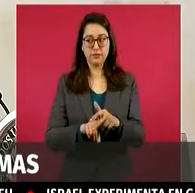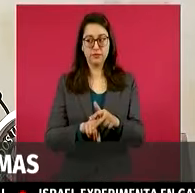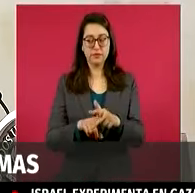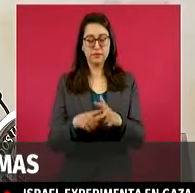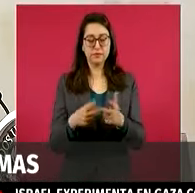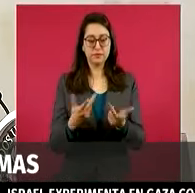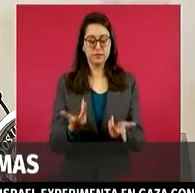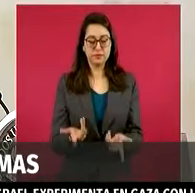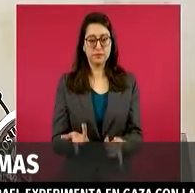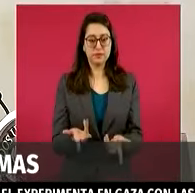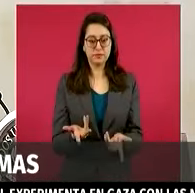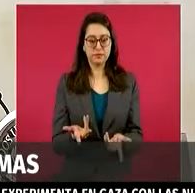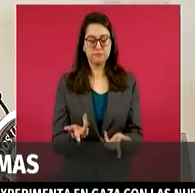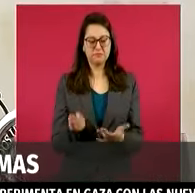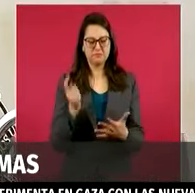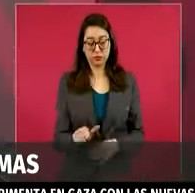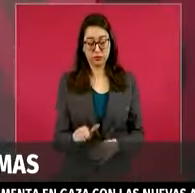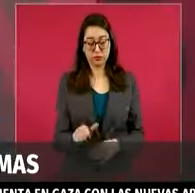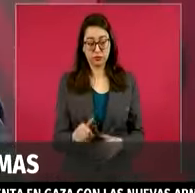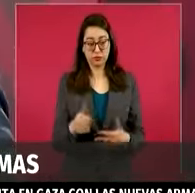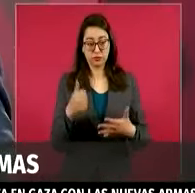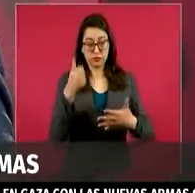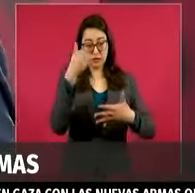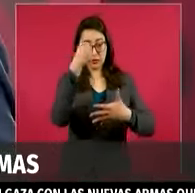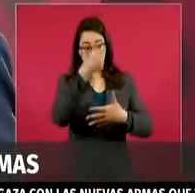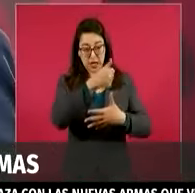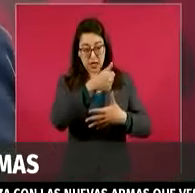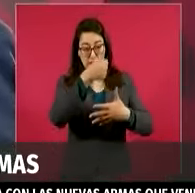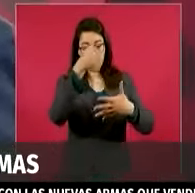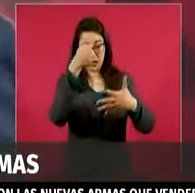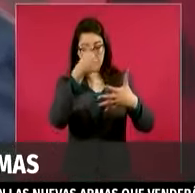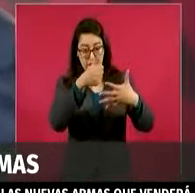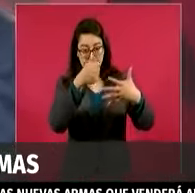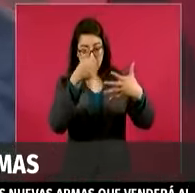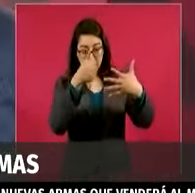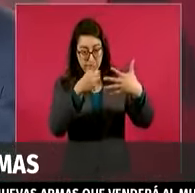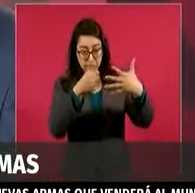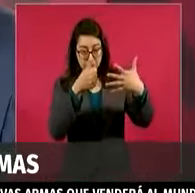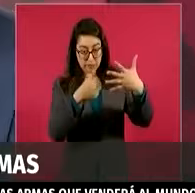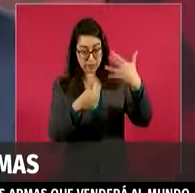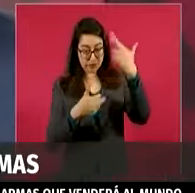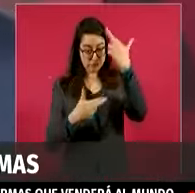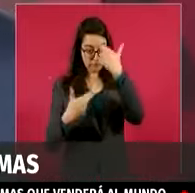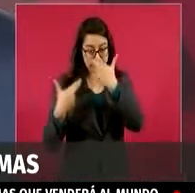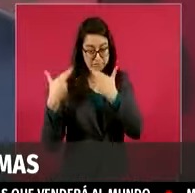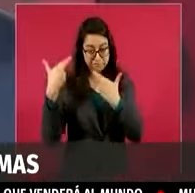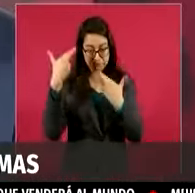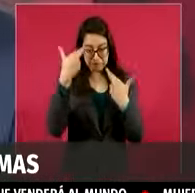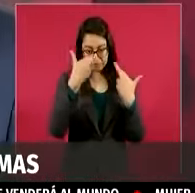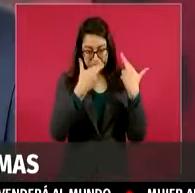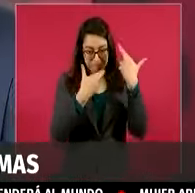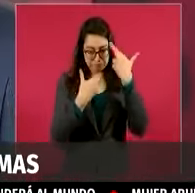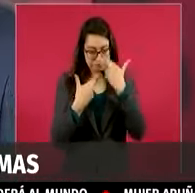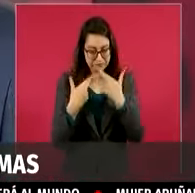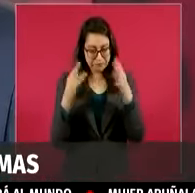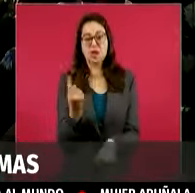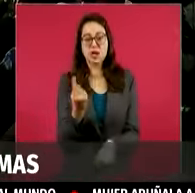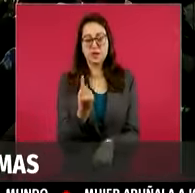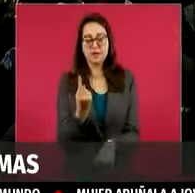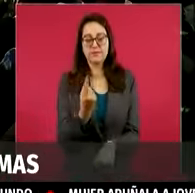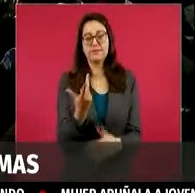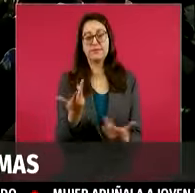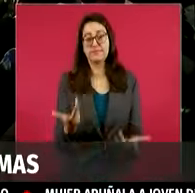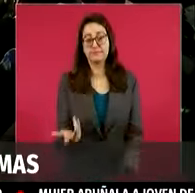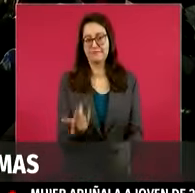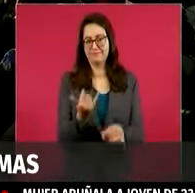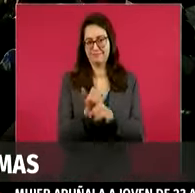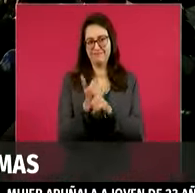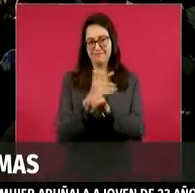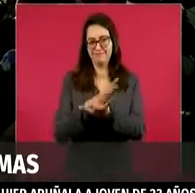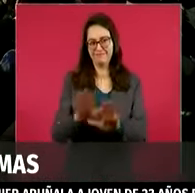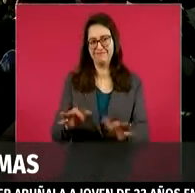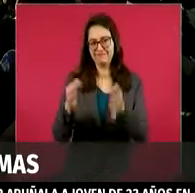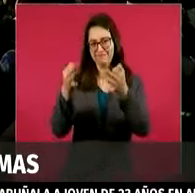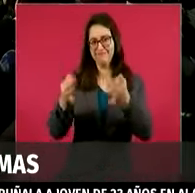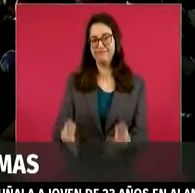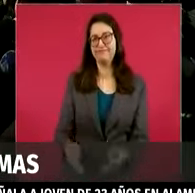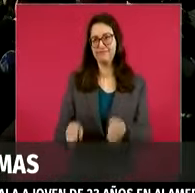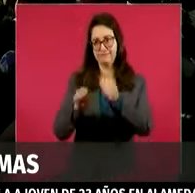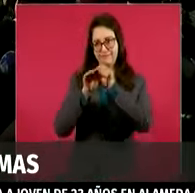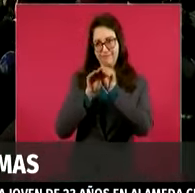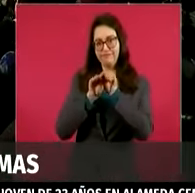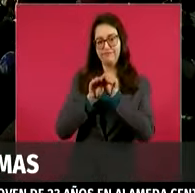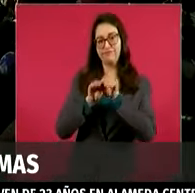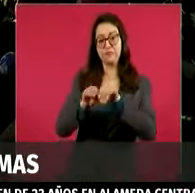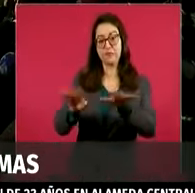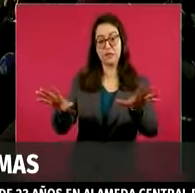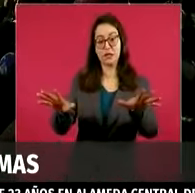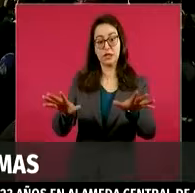intercampañas, estamos a nueve días de que inicien los procesos de registro de candidaturas, pues menos de un mes que